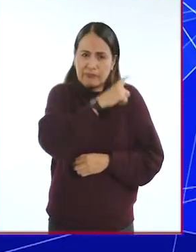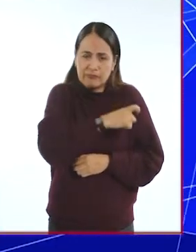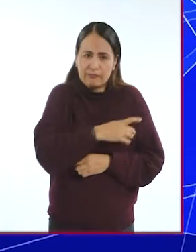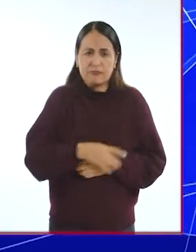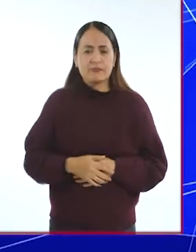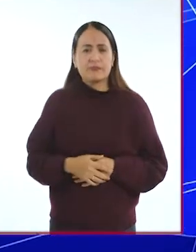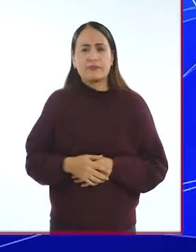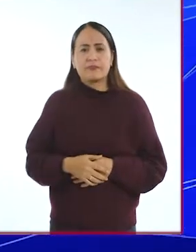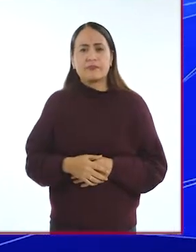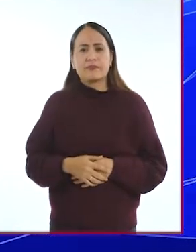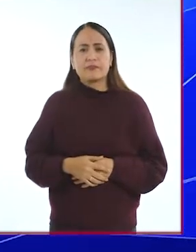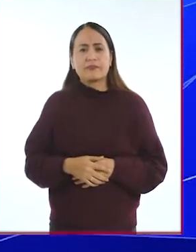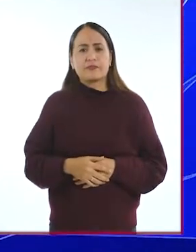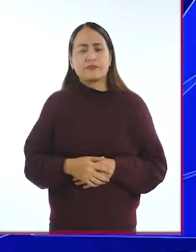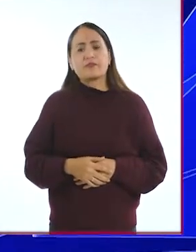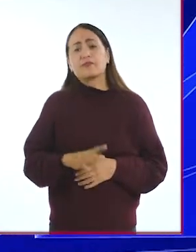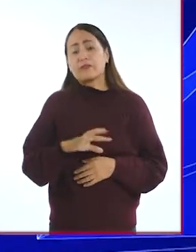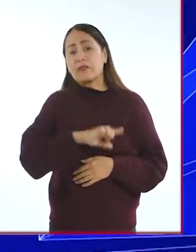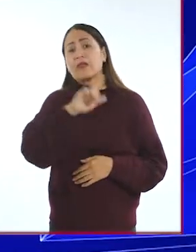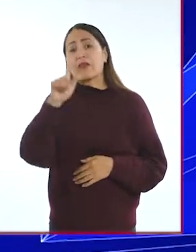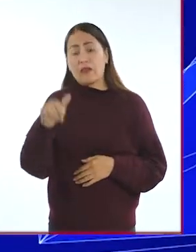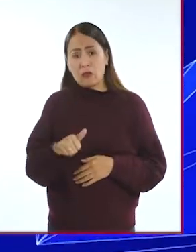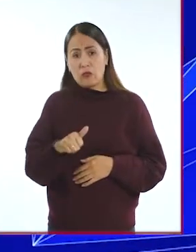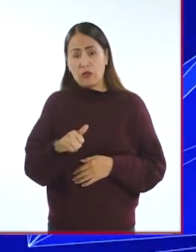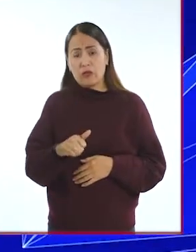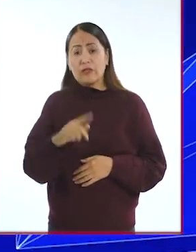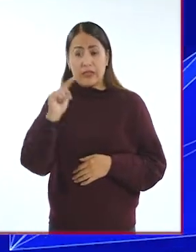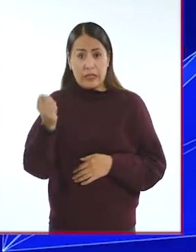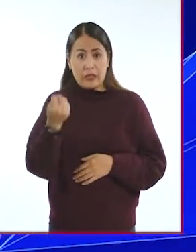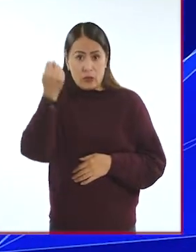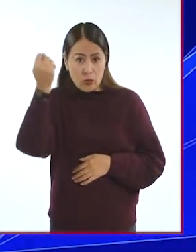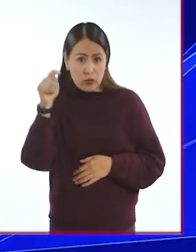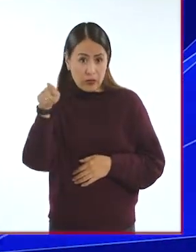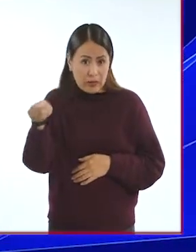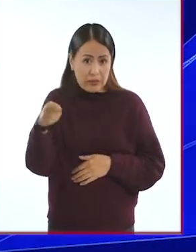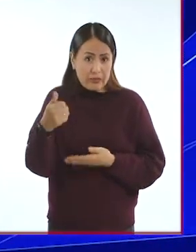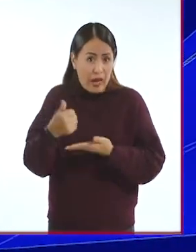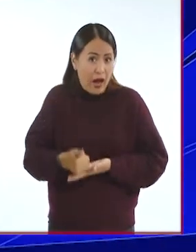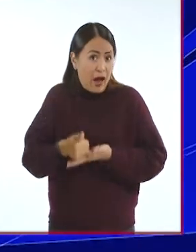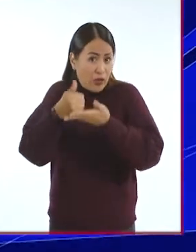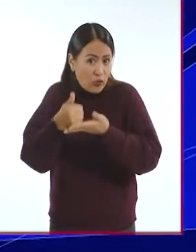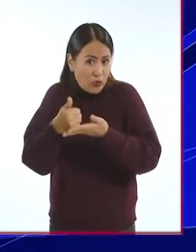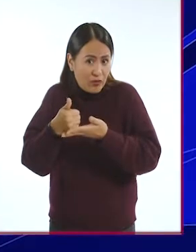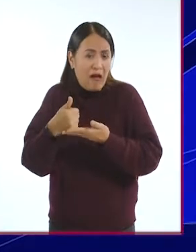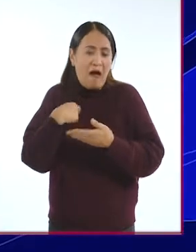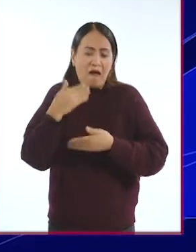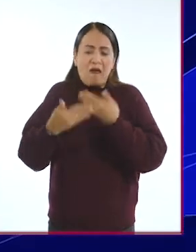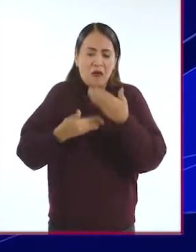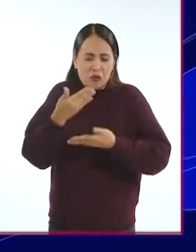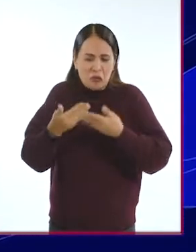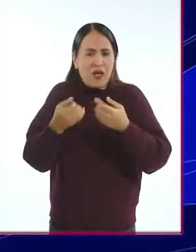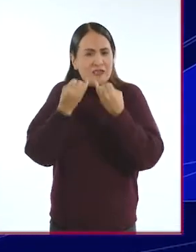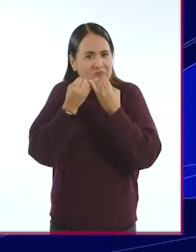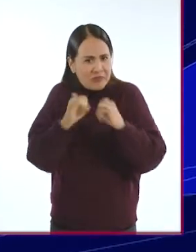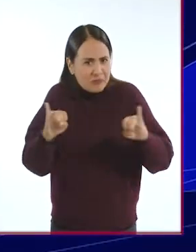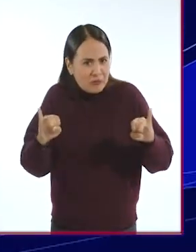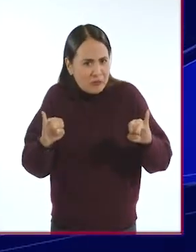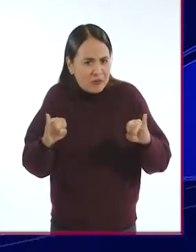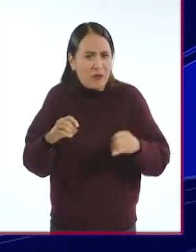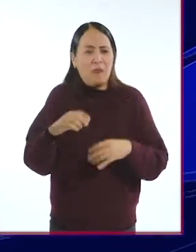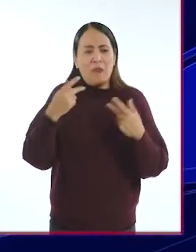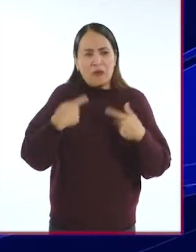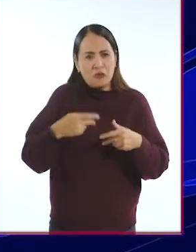Y una de las cosas que se recuperan con tecnologías asistidas es la independencia. Ya no